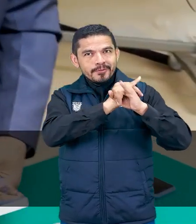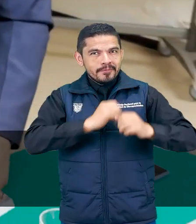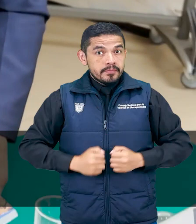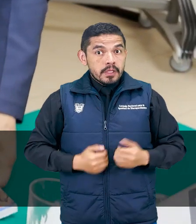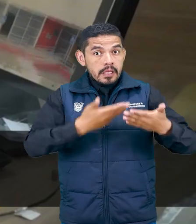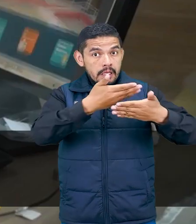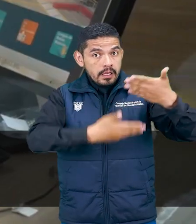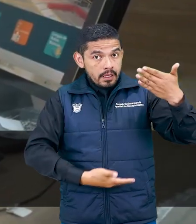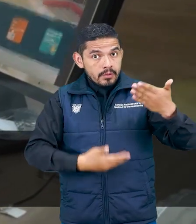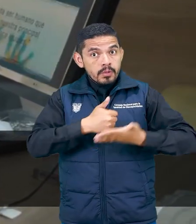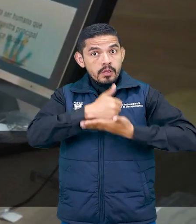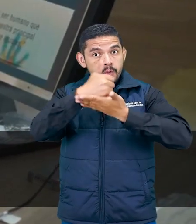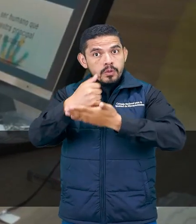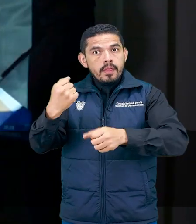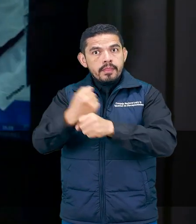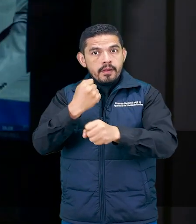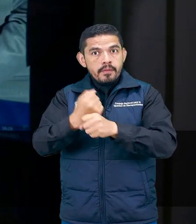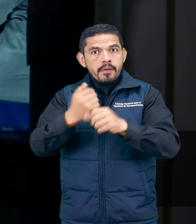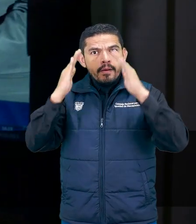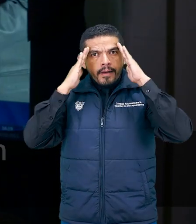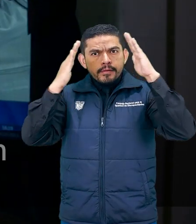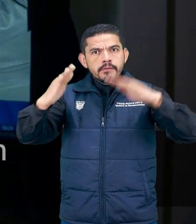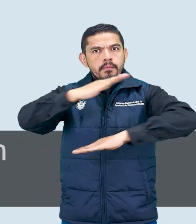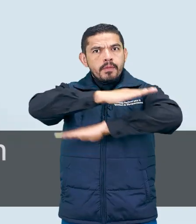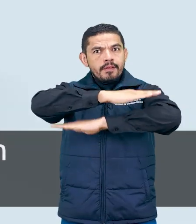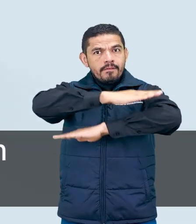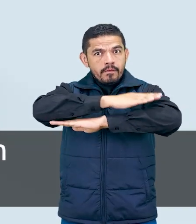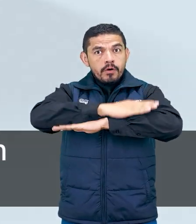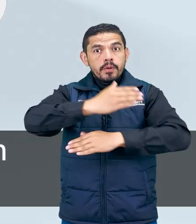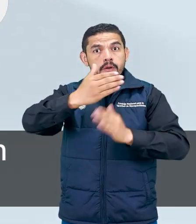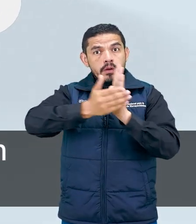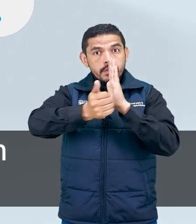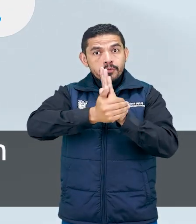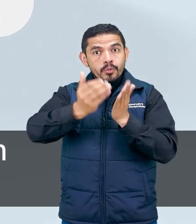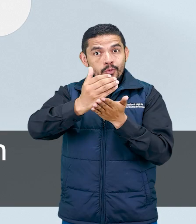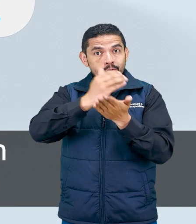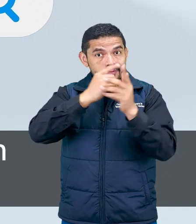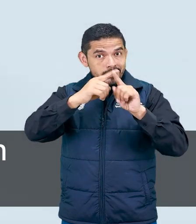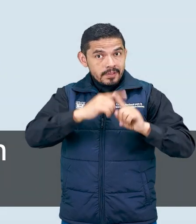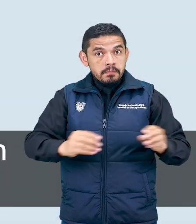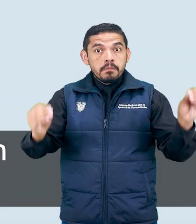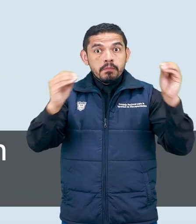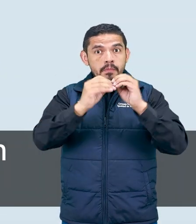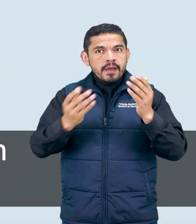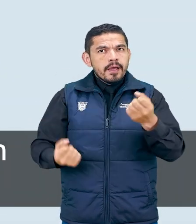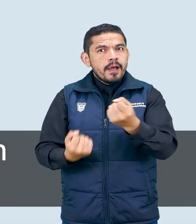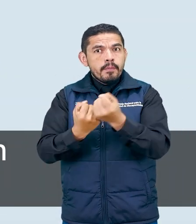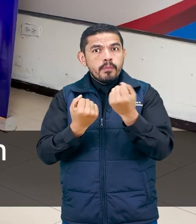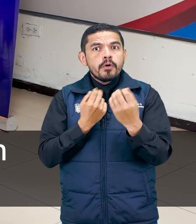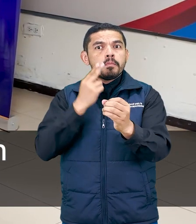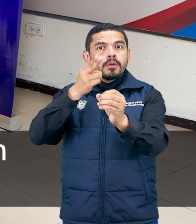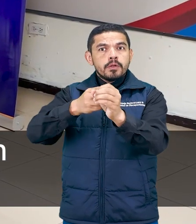Este convenio permitirá trabajar conjuntamente en su plataforma compartida de capacitación, así también fortalecer la